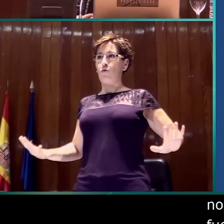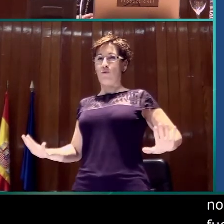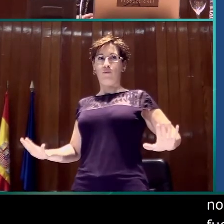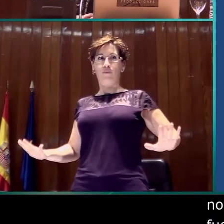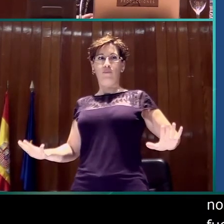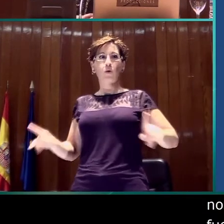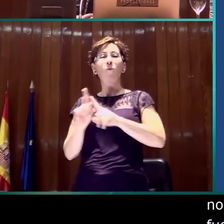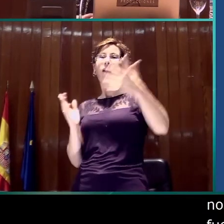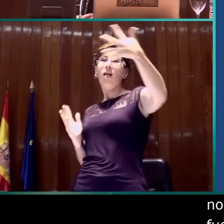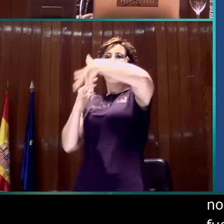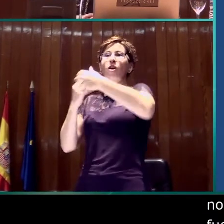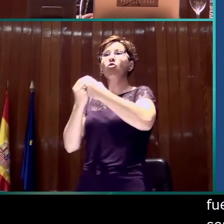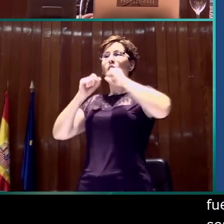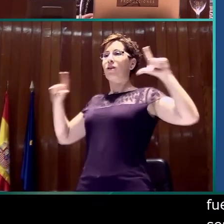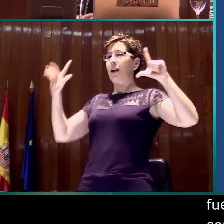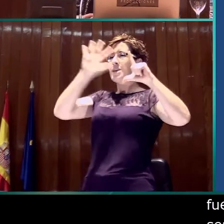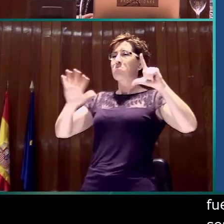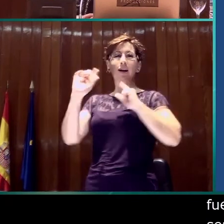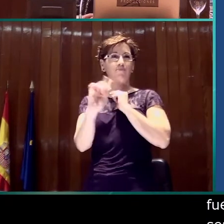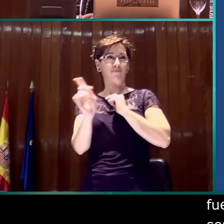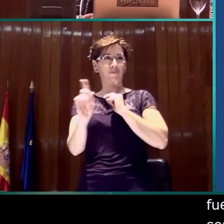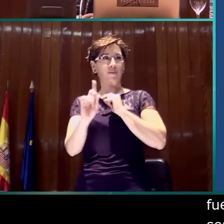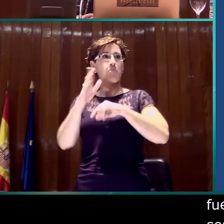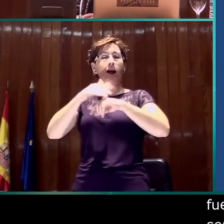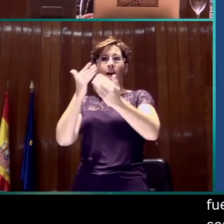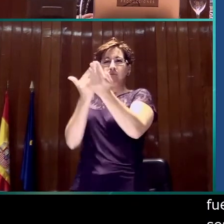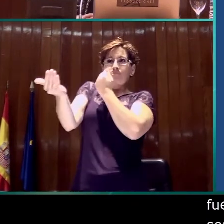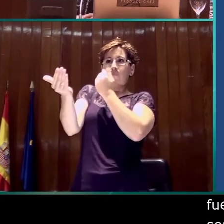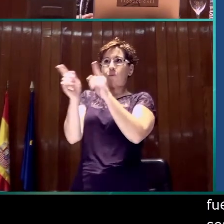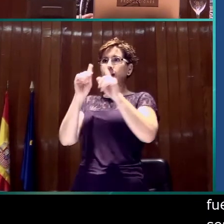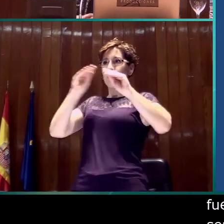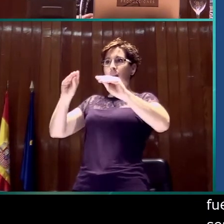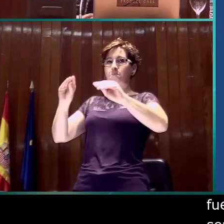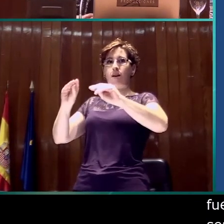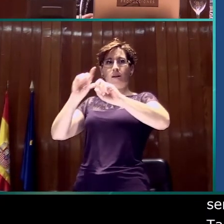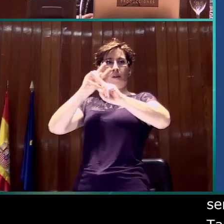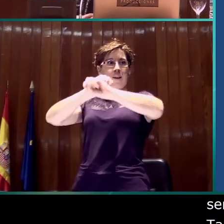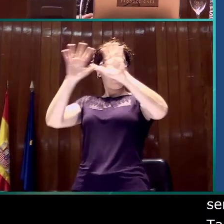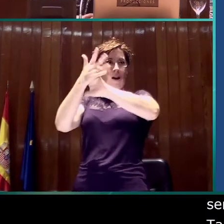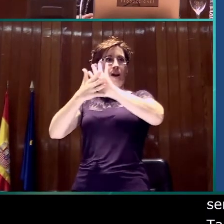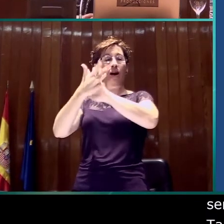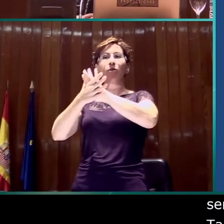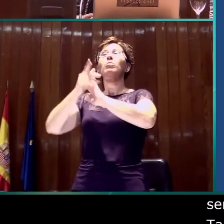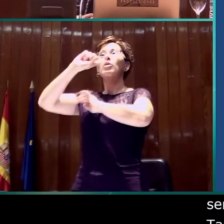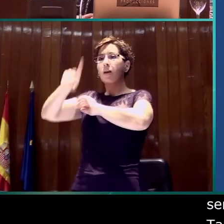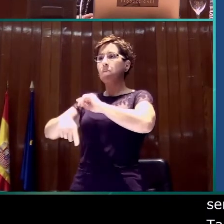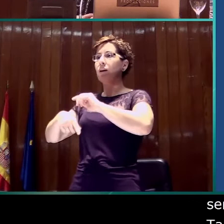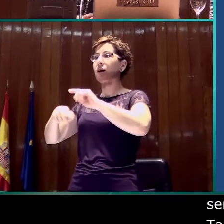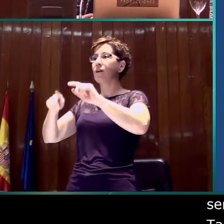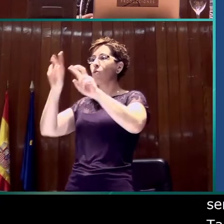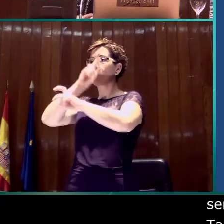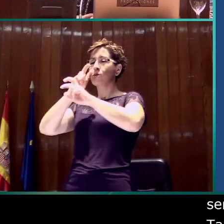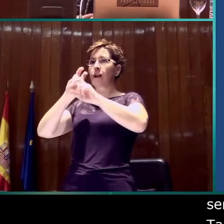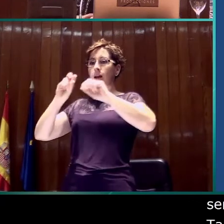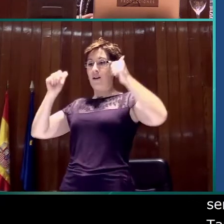y descartan esta posibilidad de incorporar solamente su silueta para mejorar la visibilidad de todo el